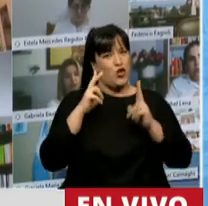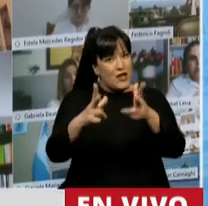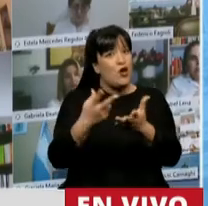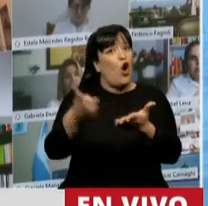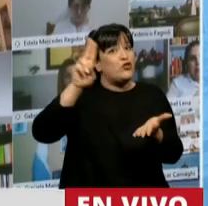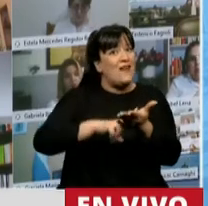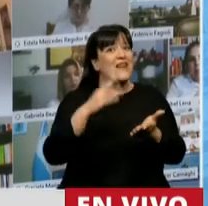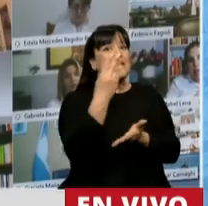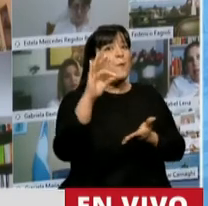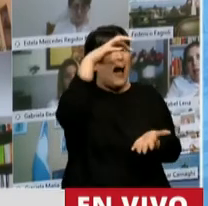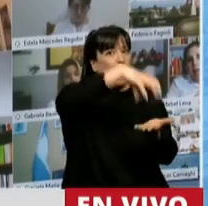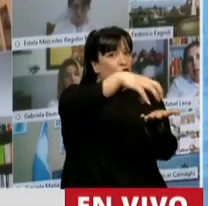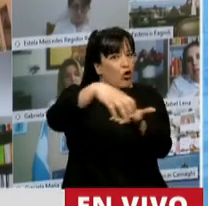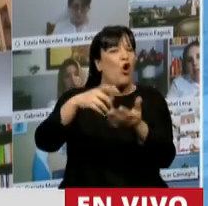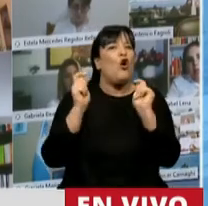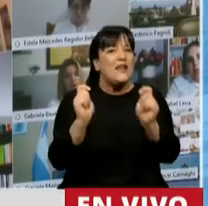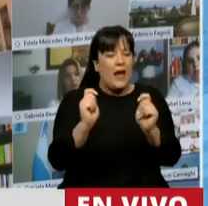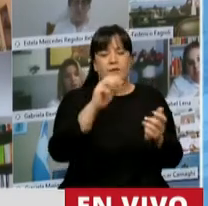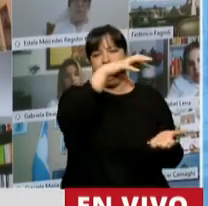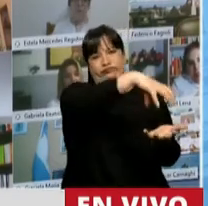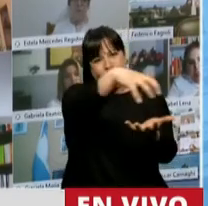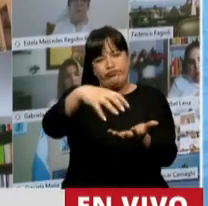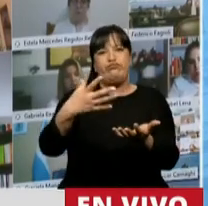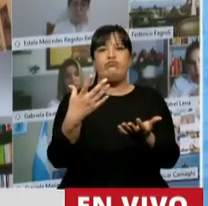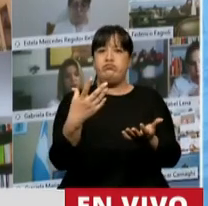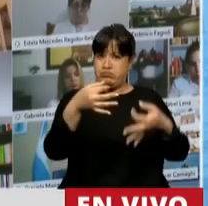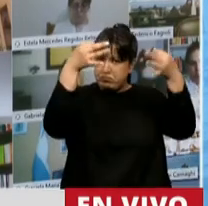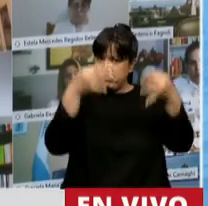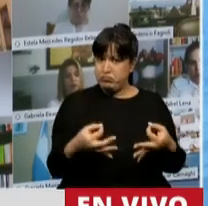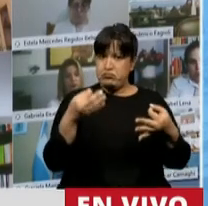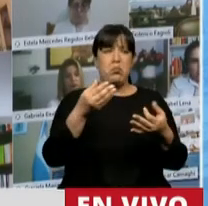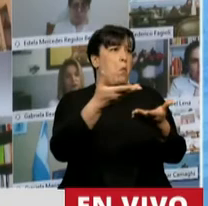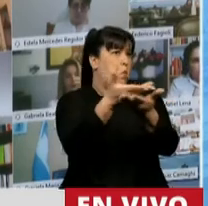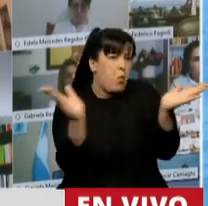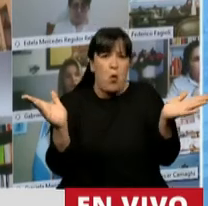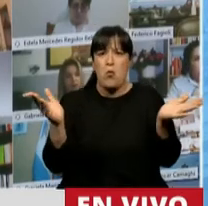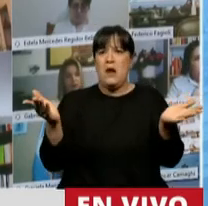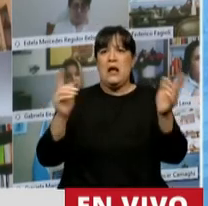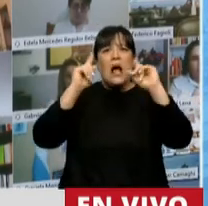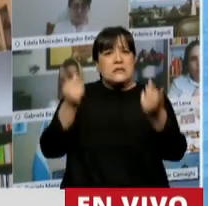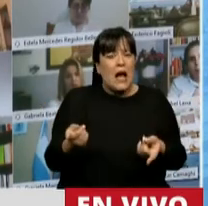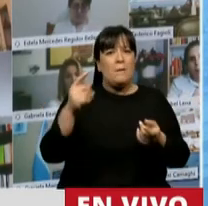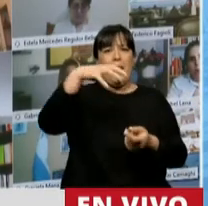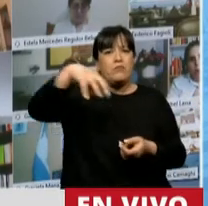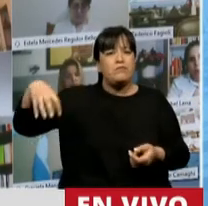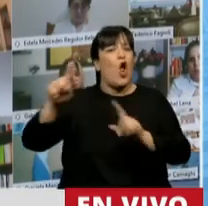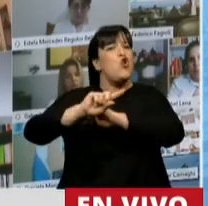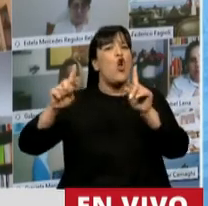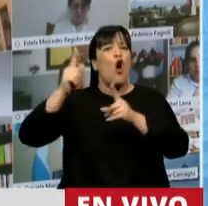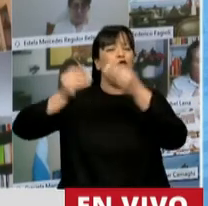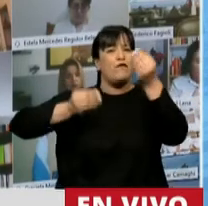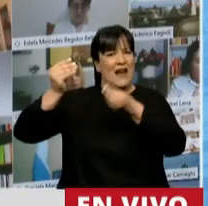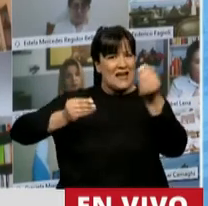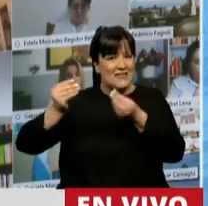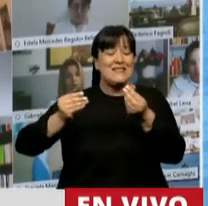son las entidades financieras que son legítimas, públicas, las entidades no financieras